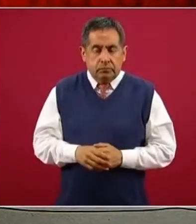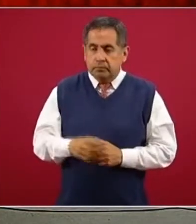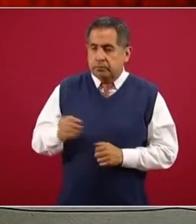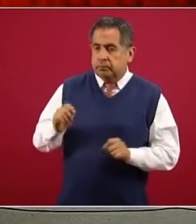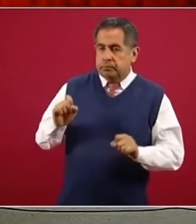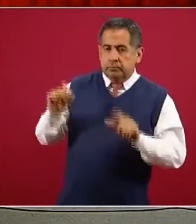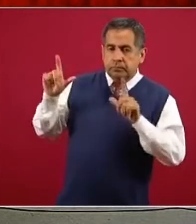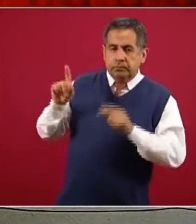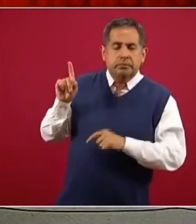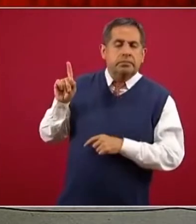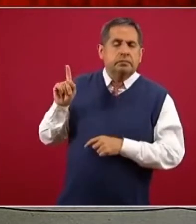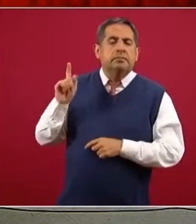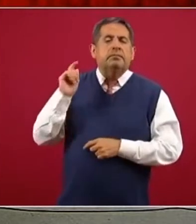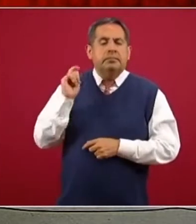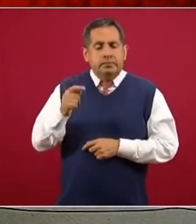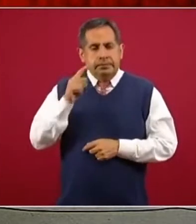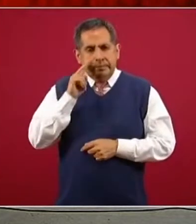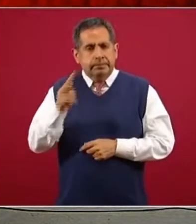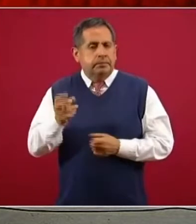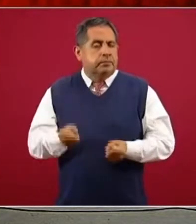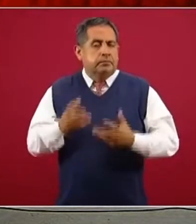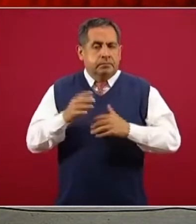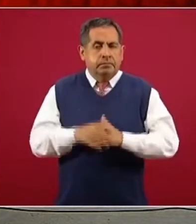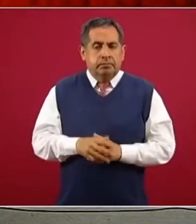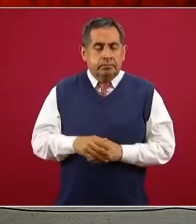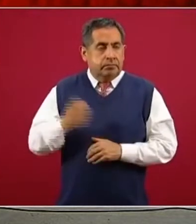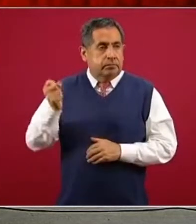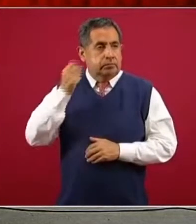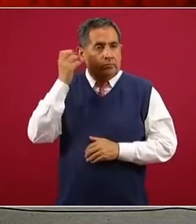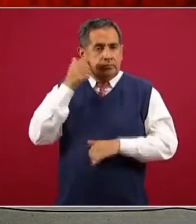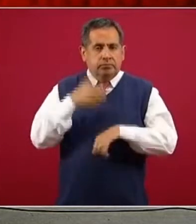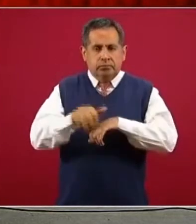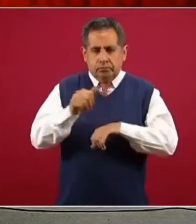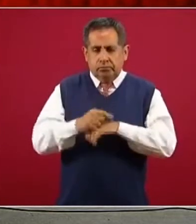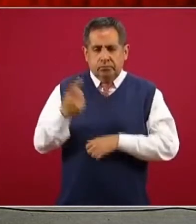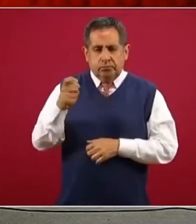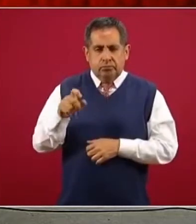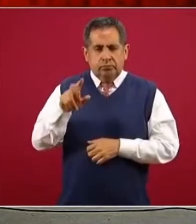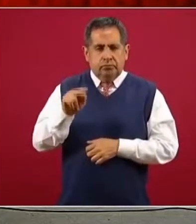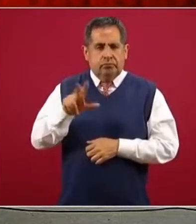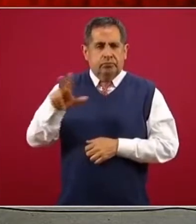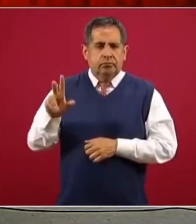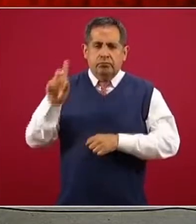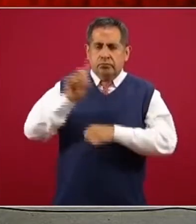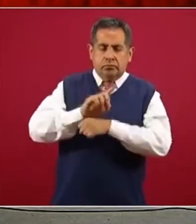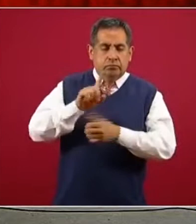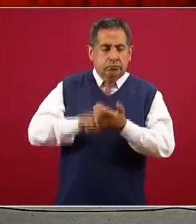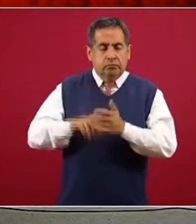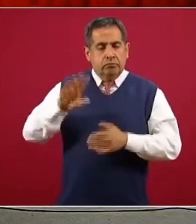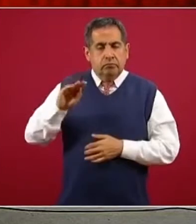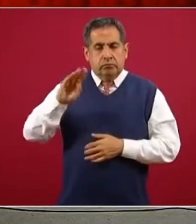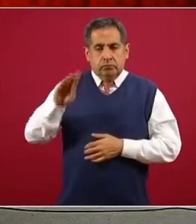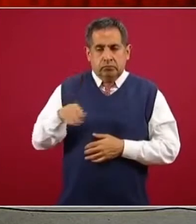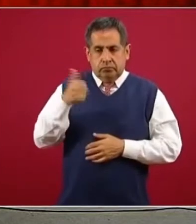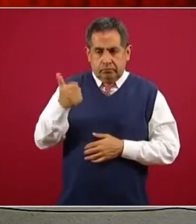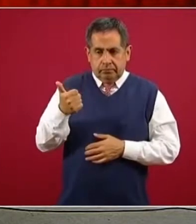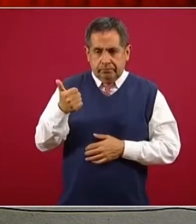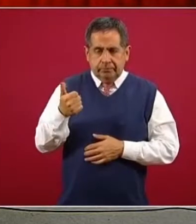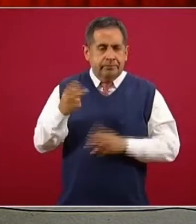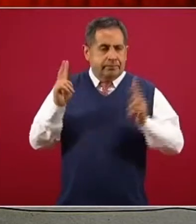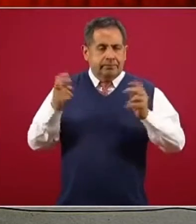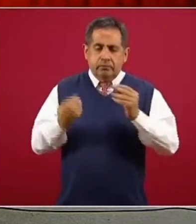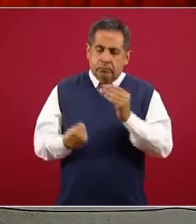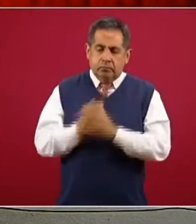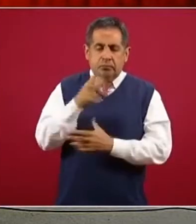.940 son activos, es decir, que presentaron síntomas del virus en los últimos 14 días, informó José Luis Salomía, director general